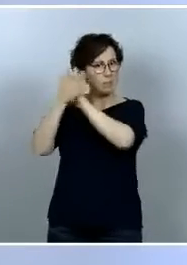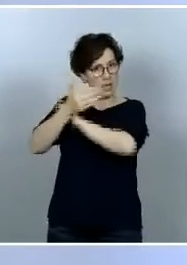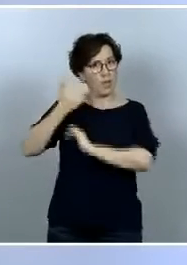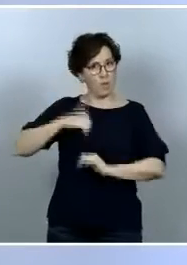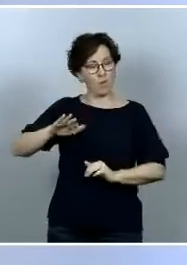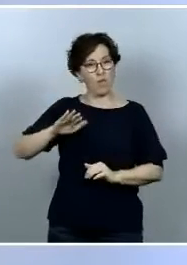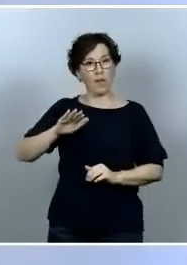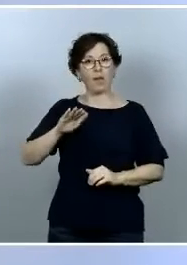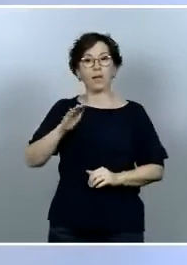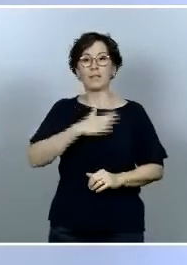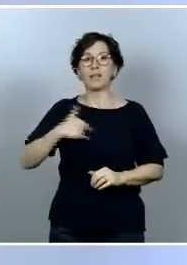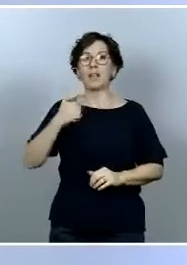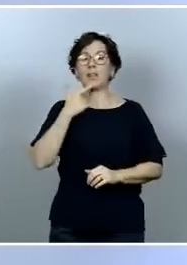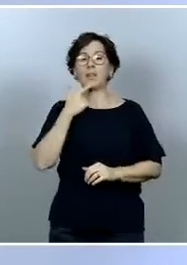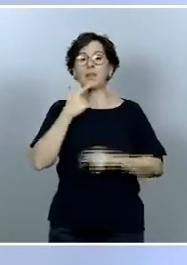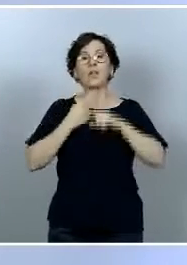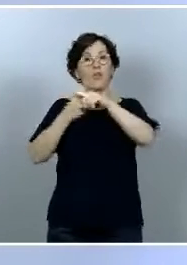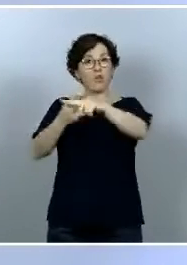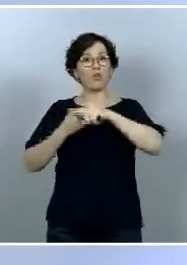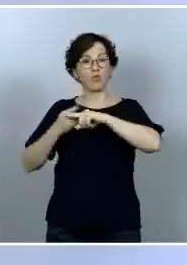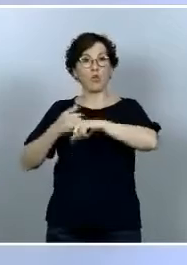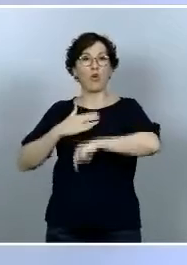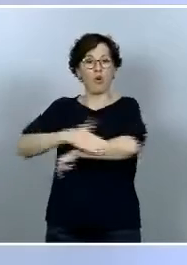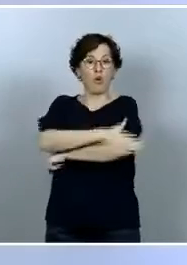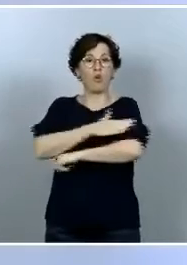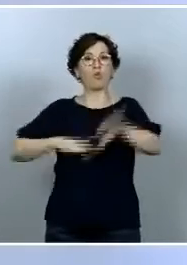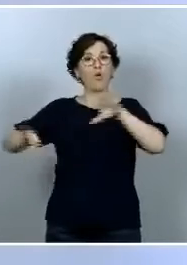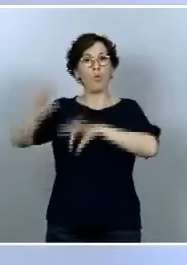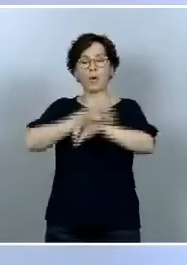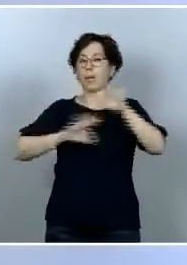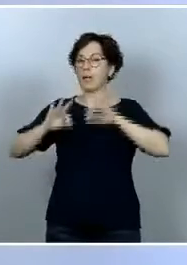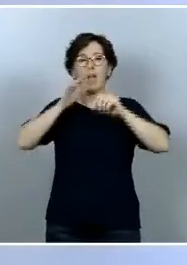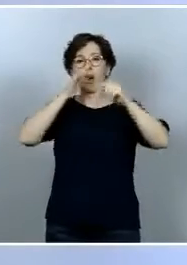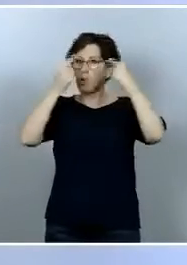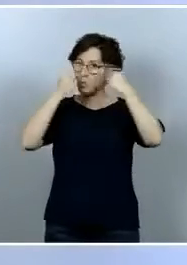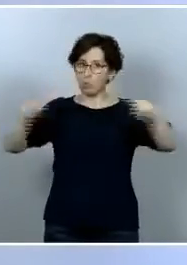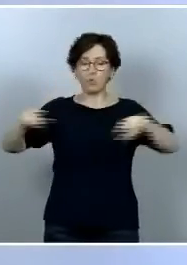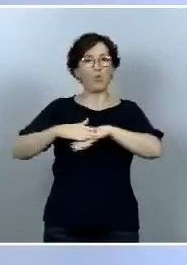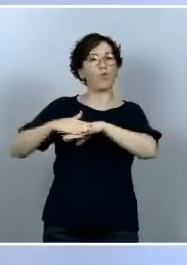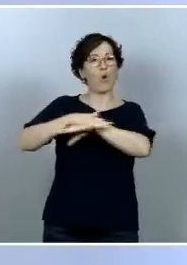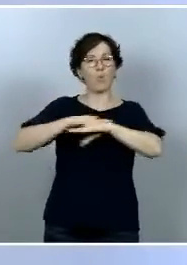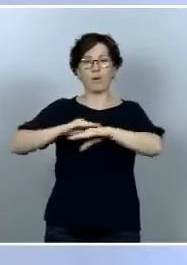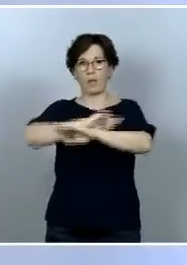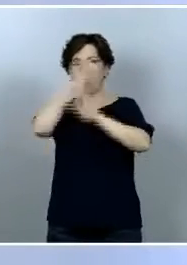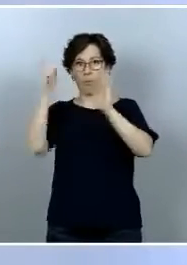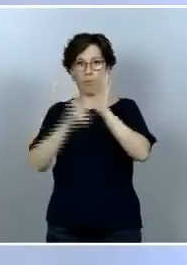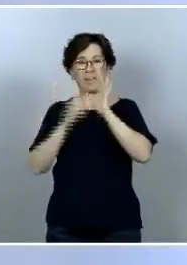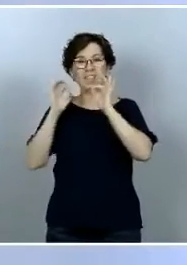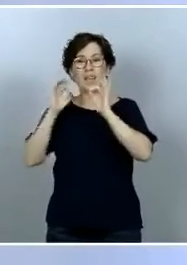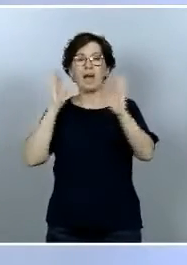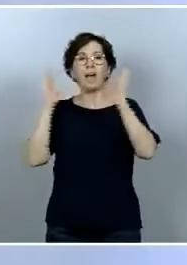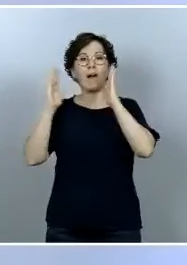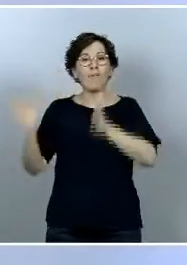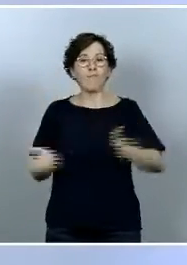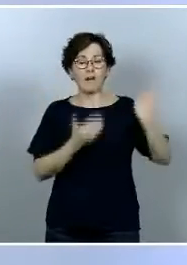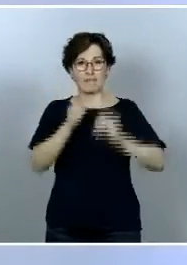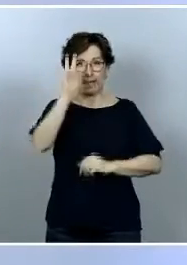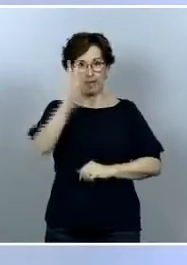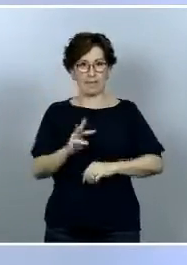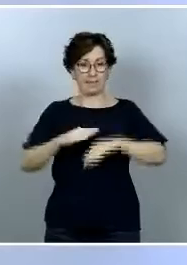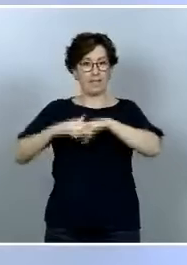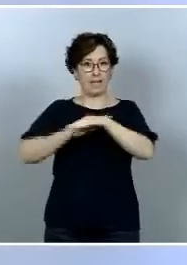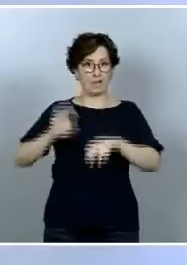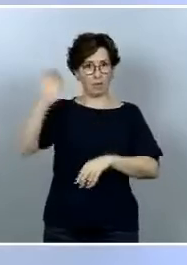pasamos de la cogobernanza a la gobernanza plena de las comunidades autónomas por lo que respecta a la fase 3. Es decir, aquellas